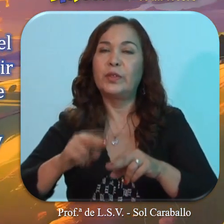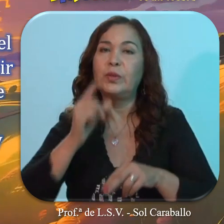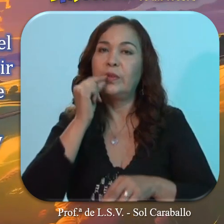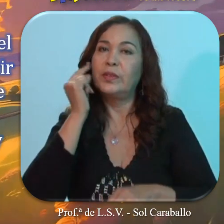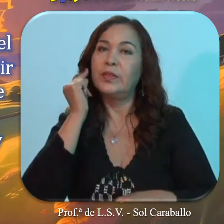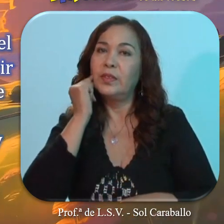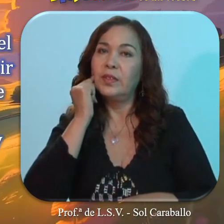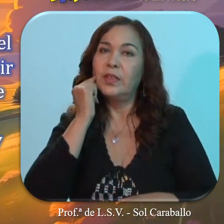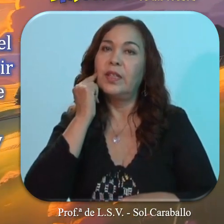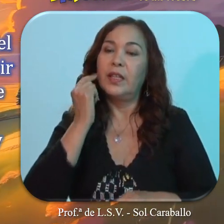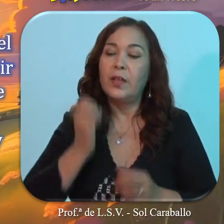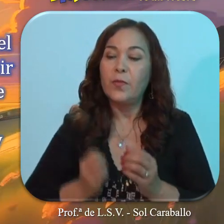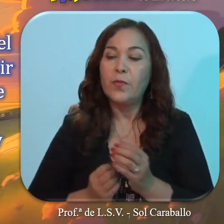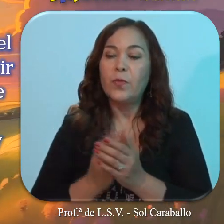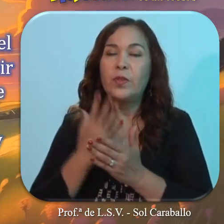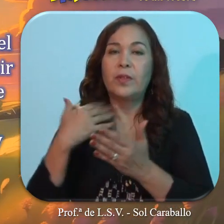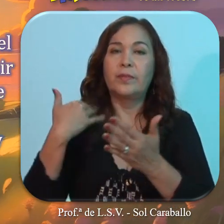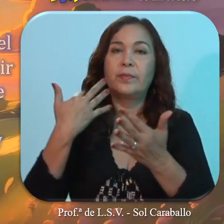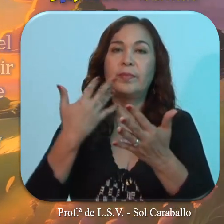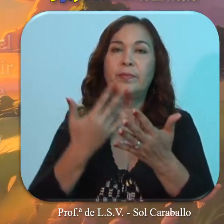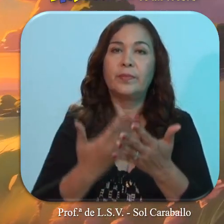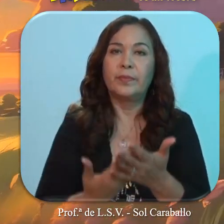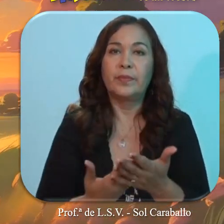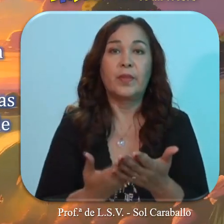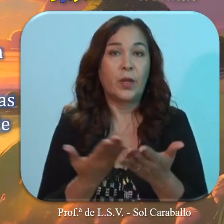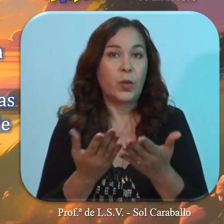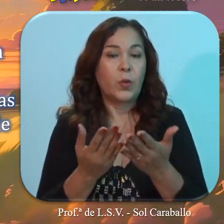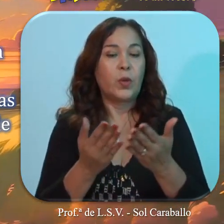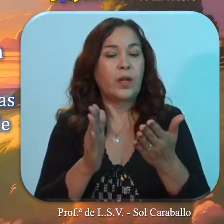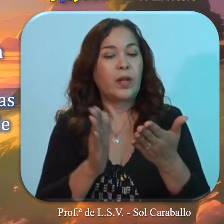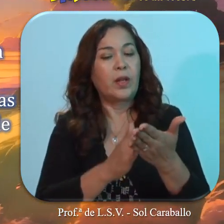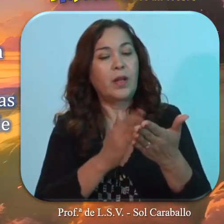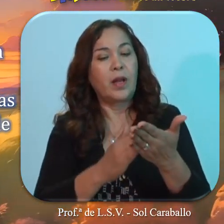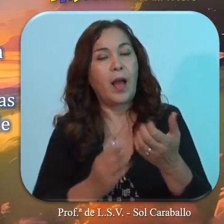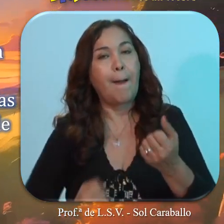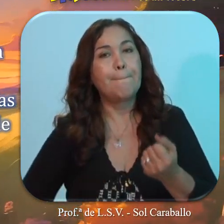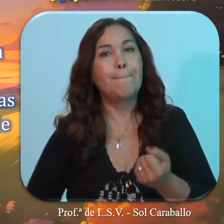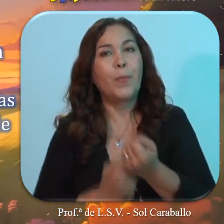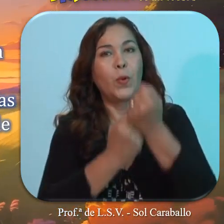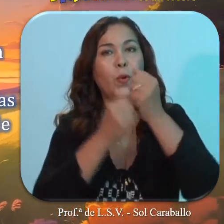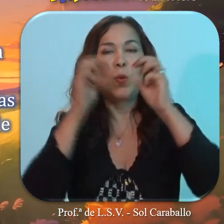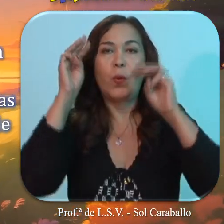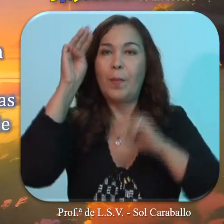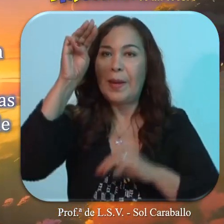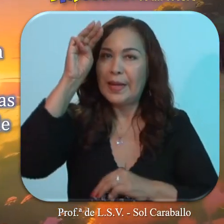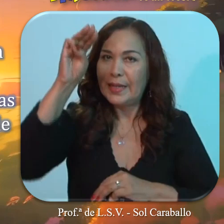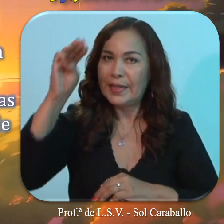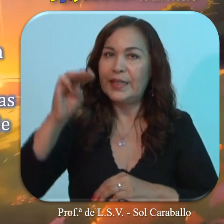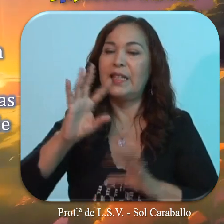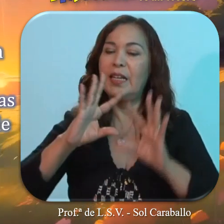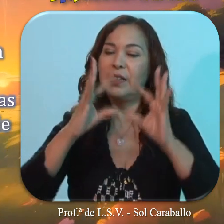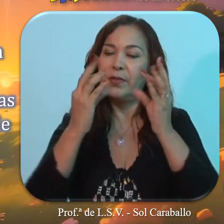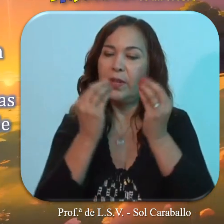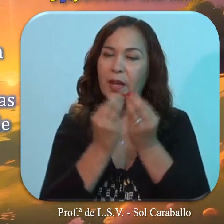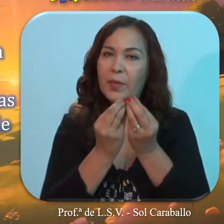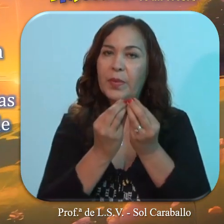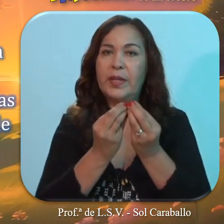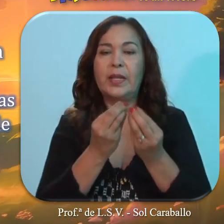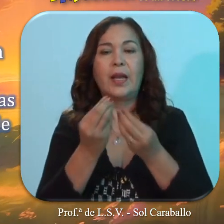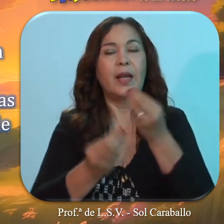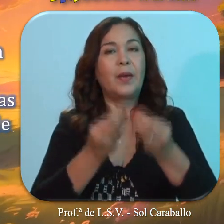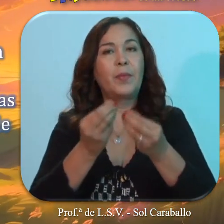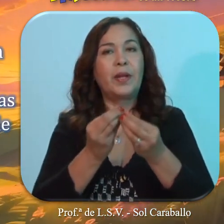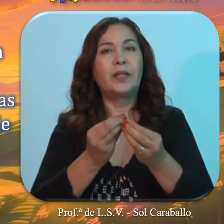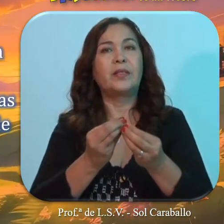niñas y niños desde su fundación. Es una herramienta de apoyo para los docentes y las familias en la